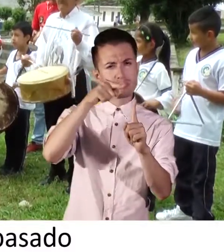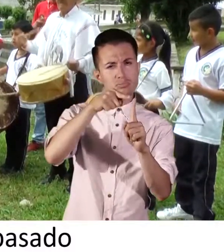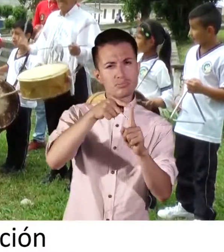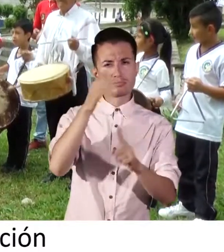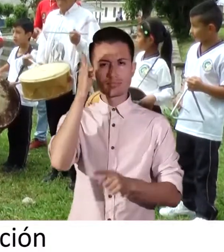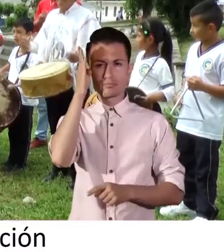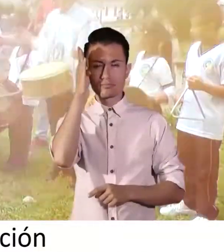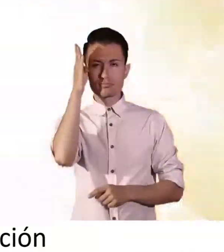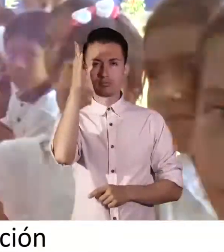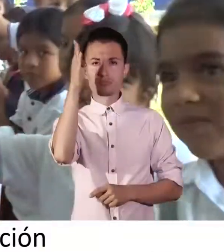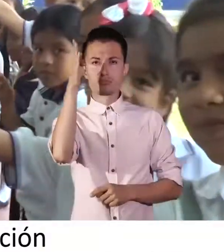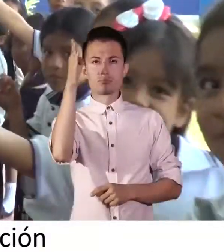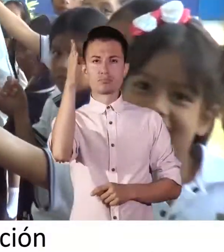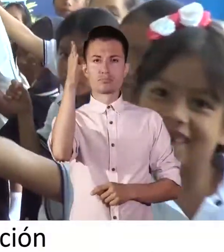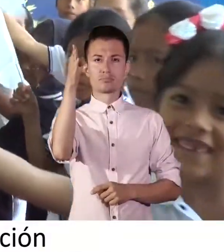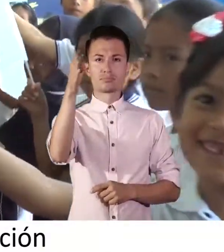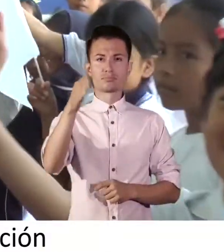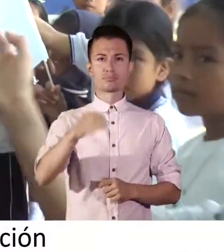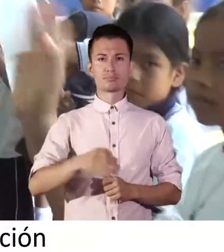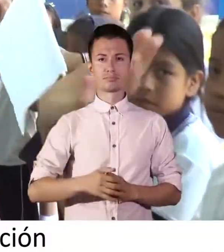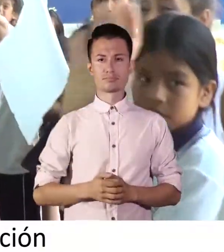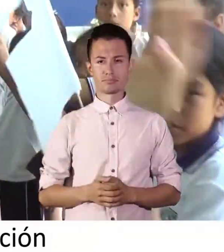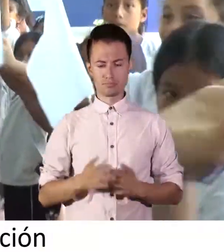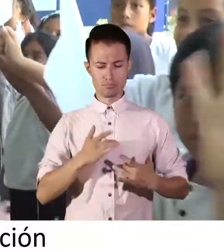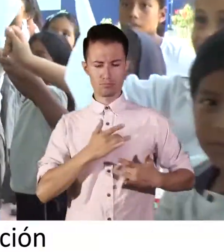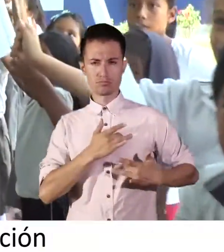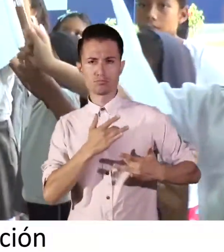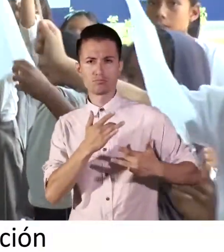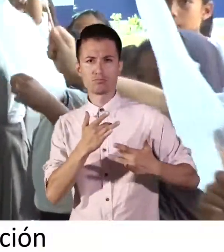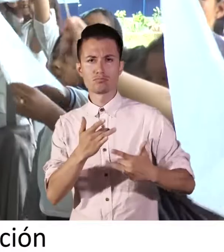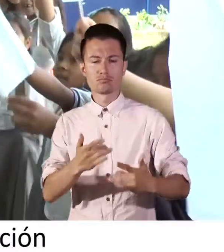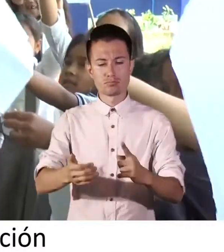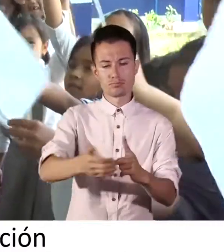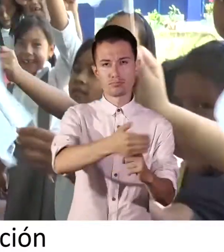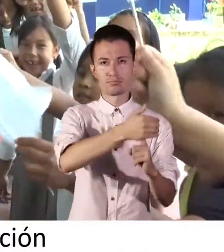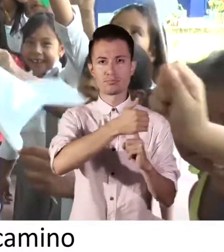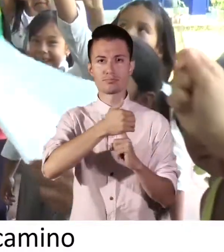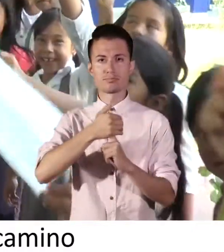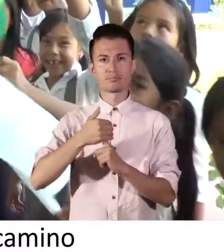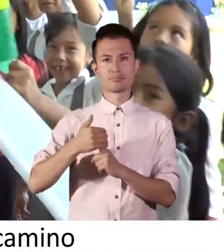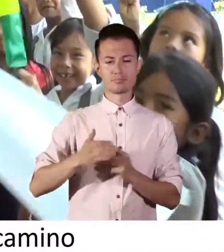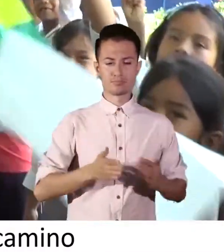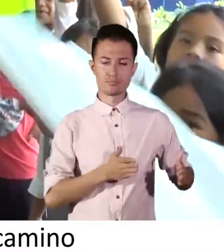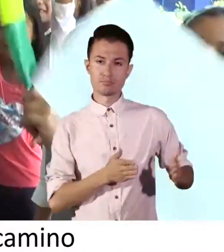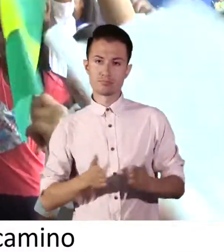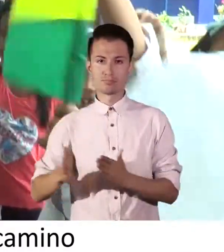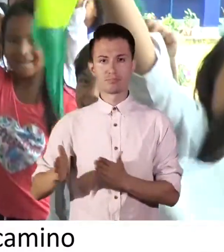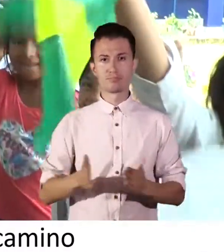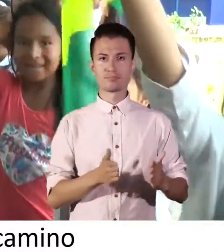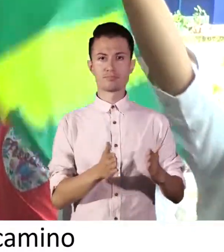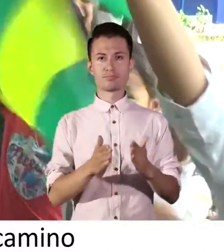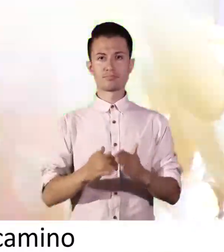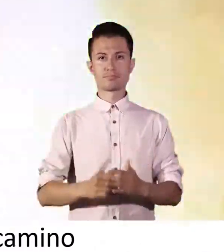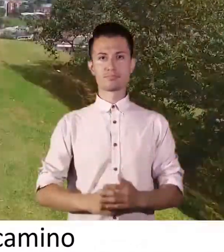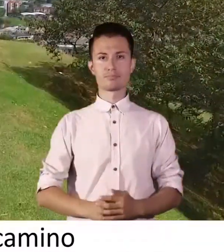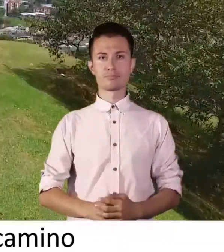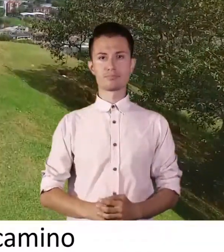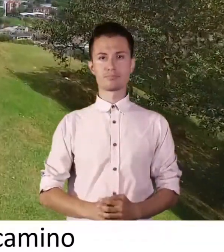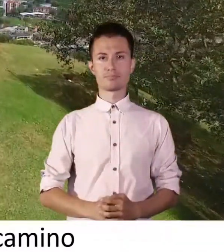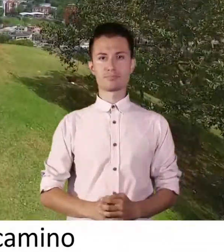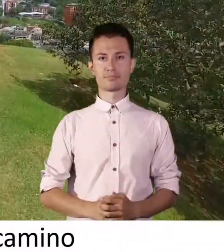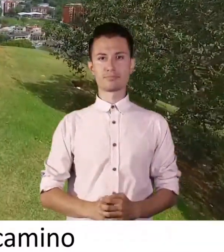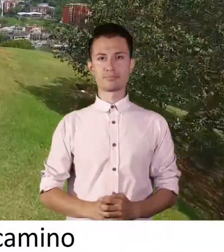Un propósito y una intención Voluntad de encontrar